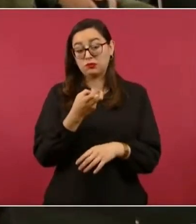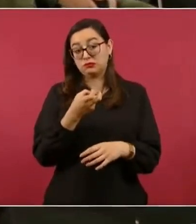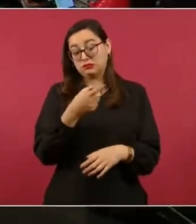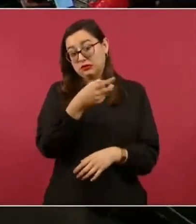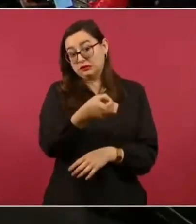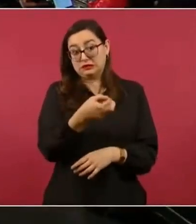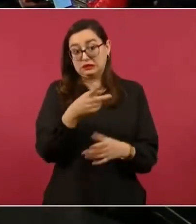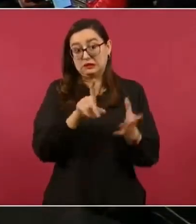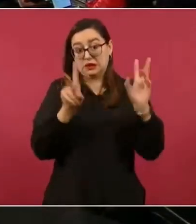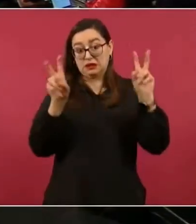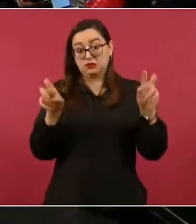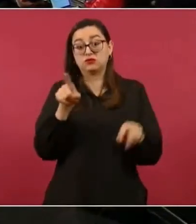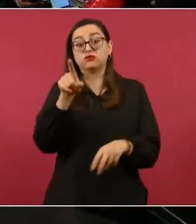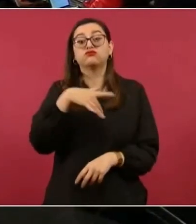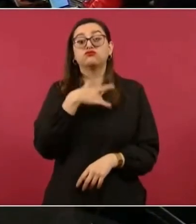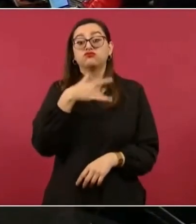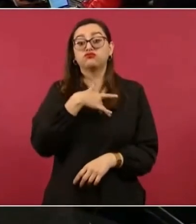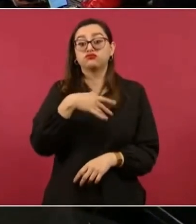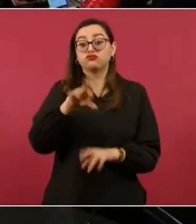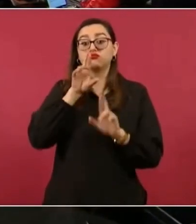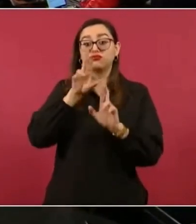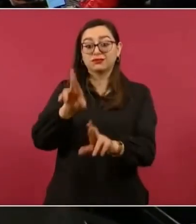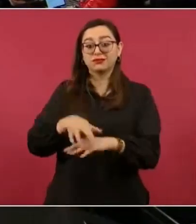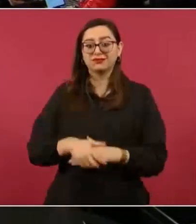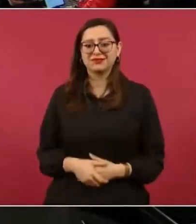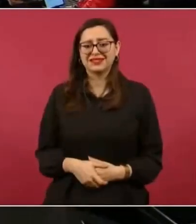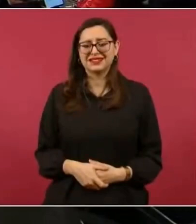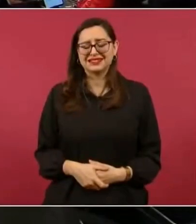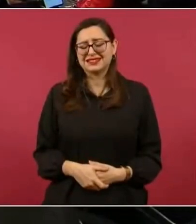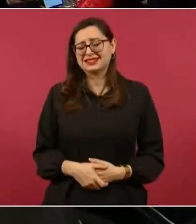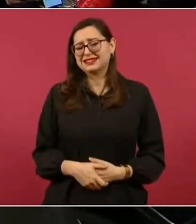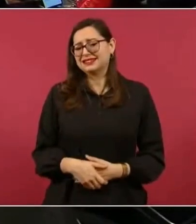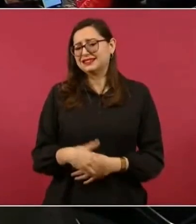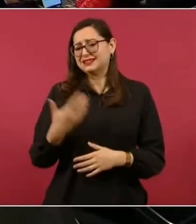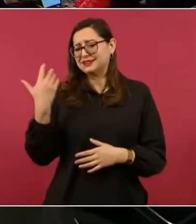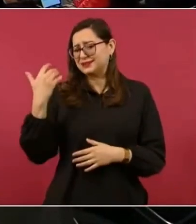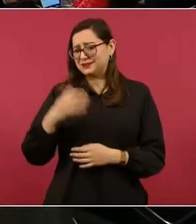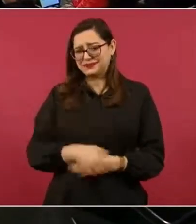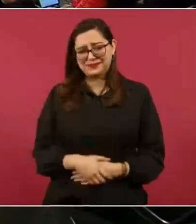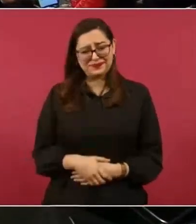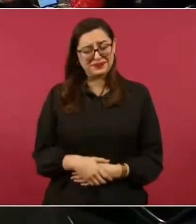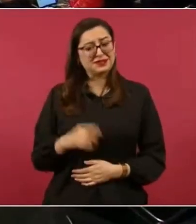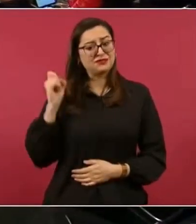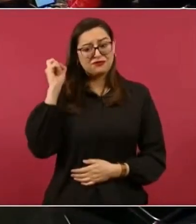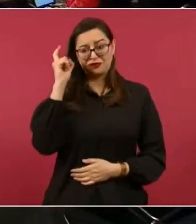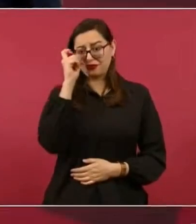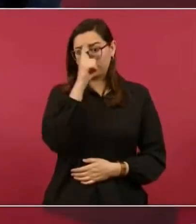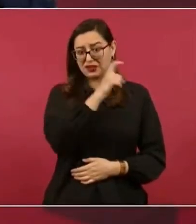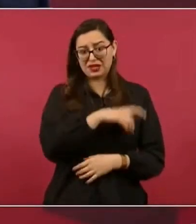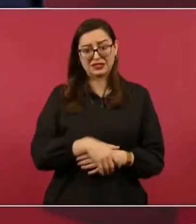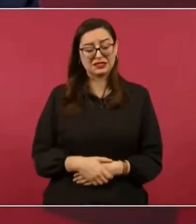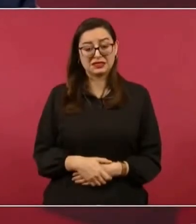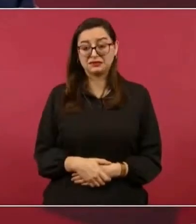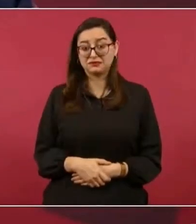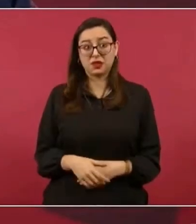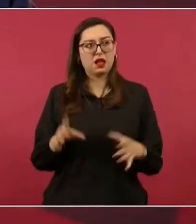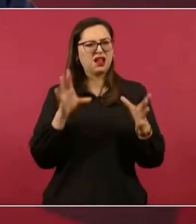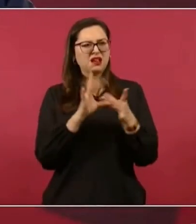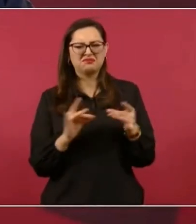les puede responder? Pues es que está muy complicado o no, muy enredado su planteamiento,